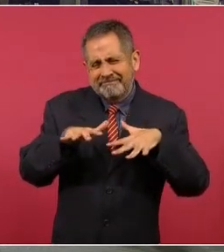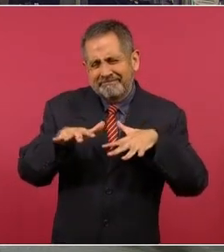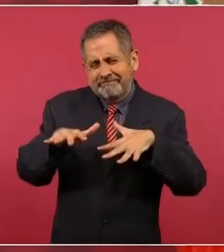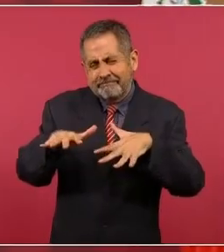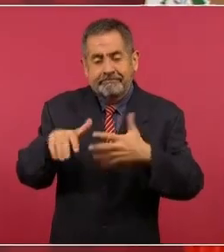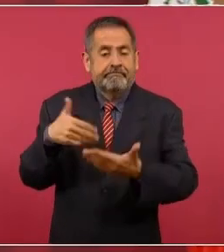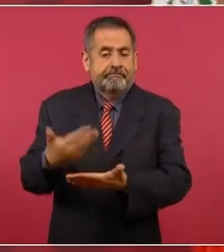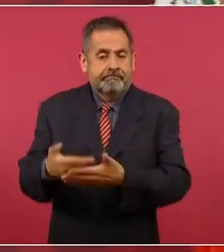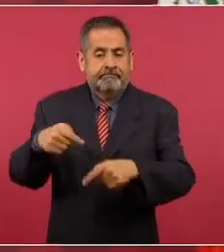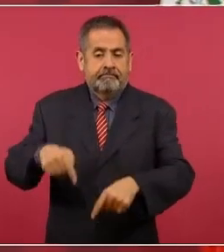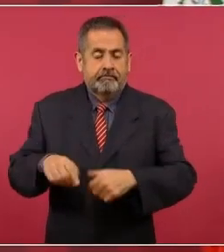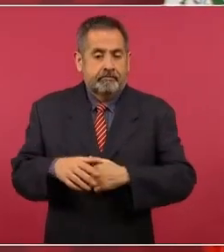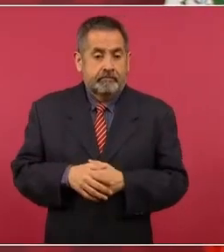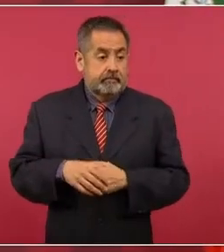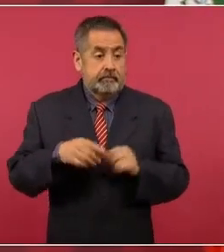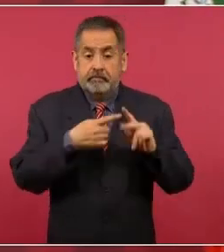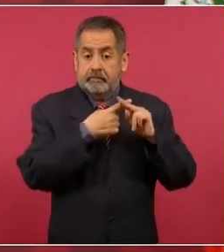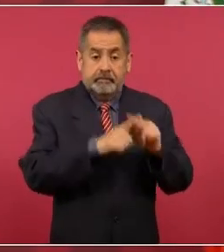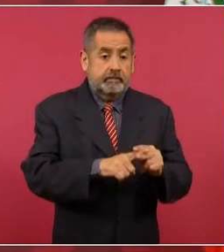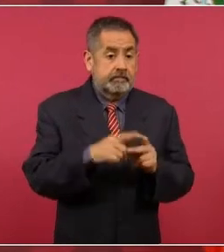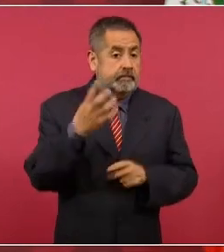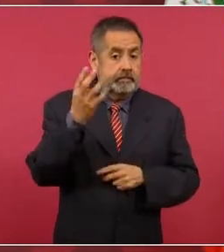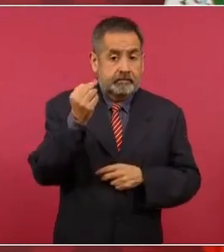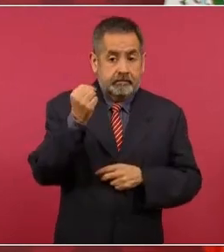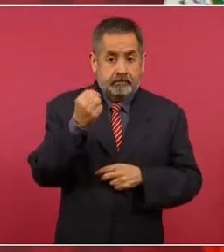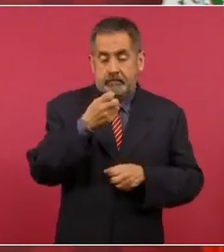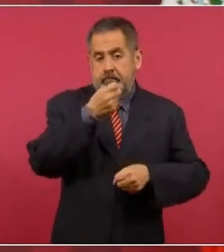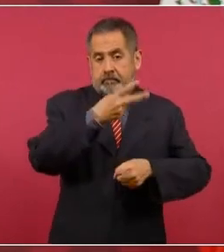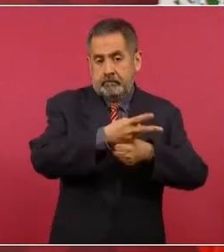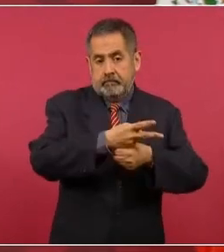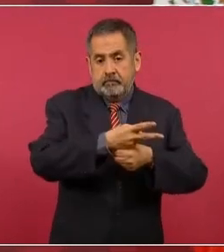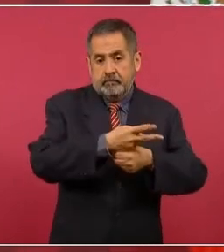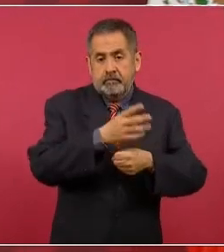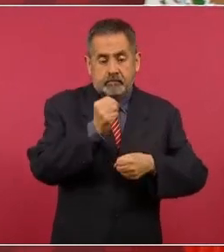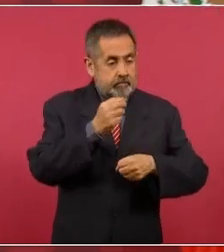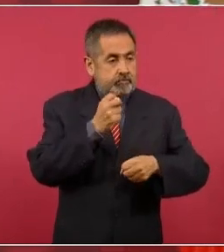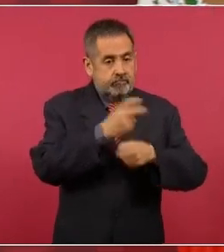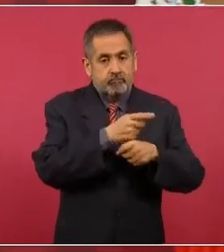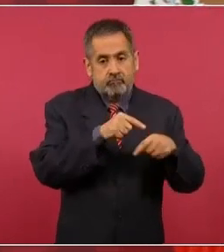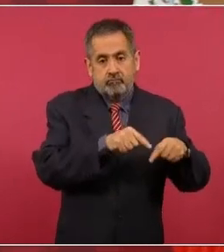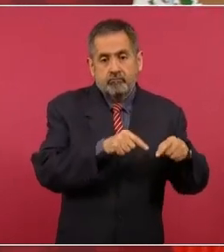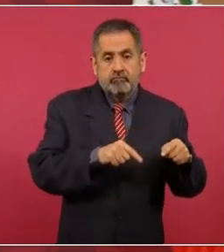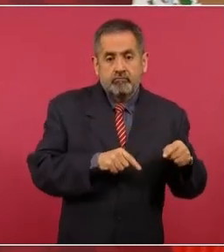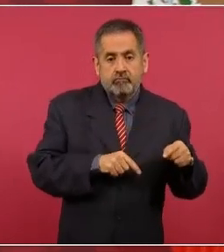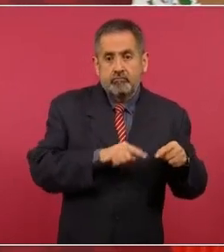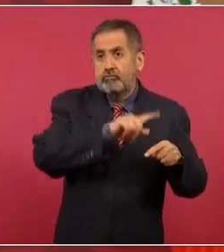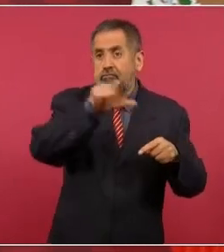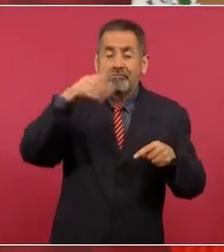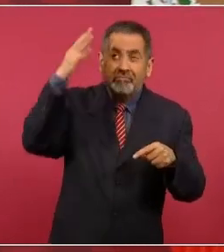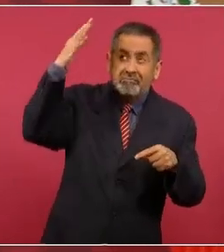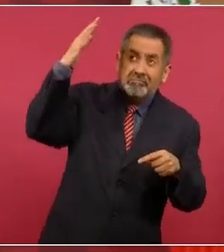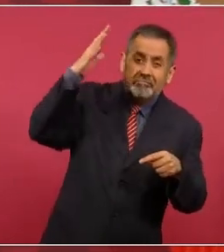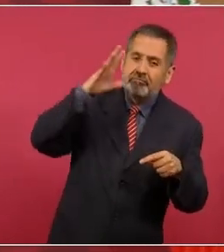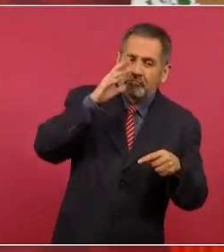A las nueve arrancamos temprano, porque después hay más sol.